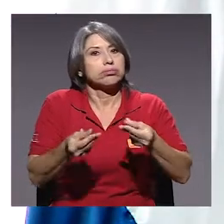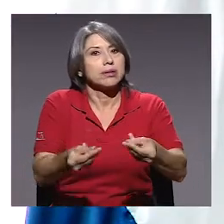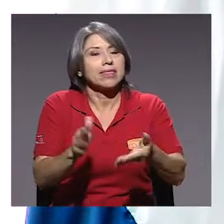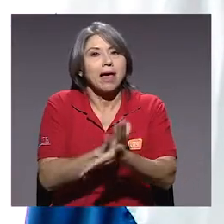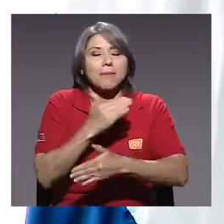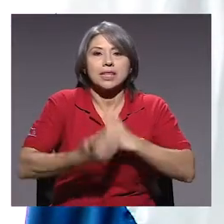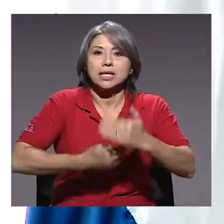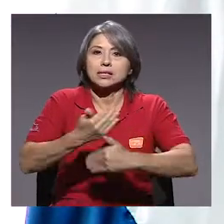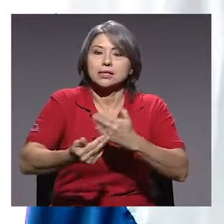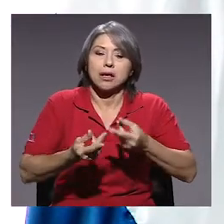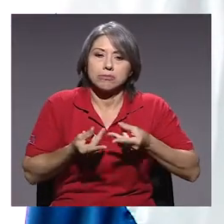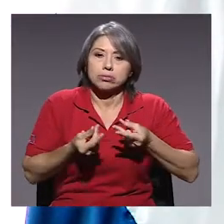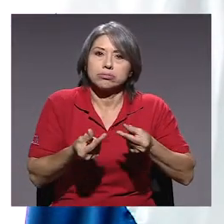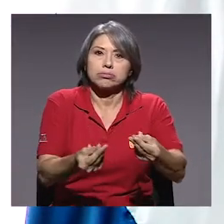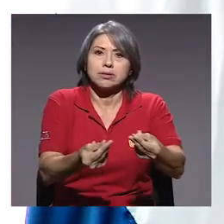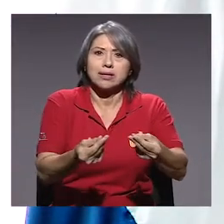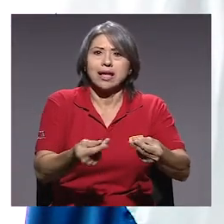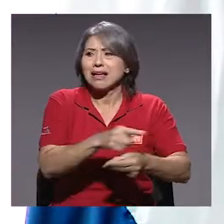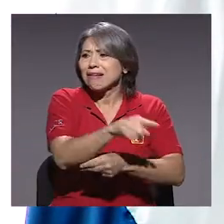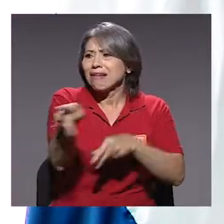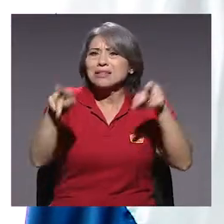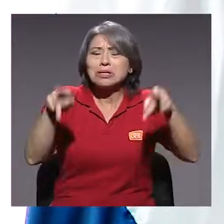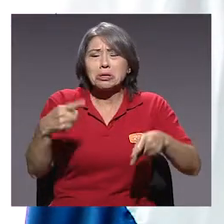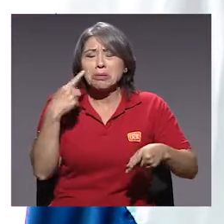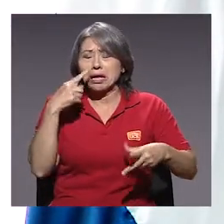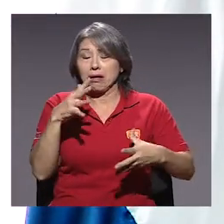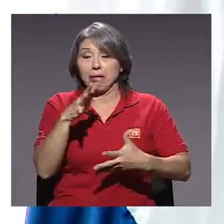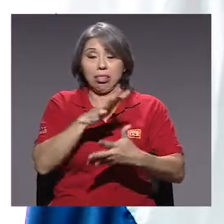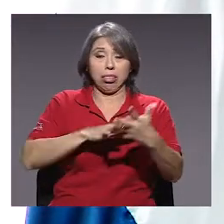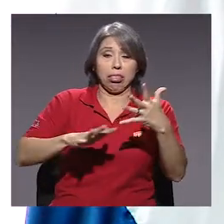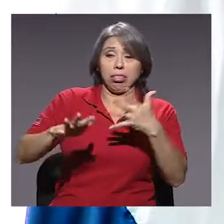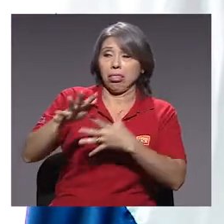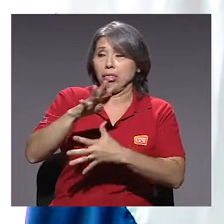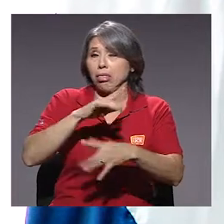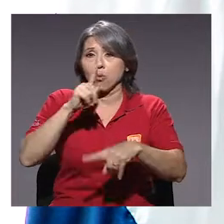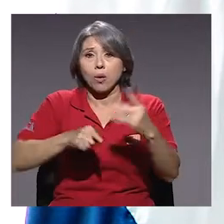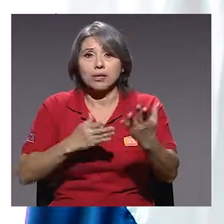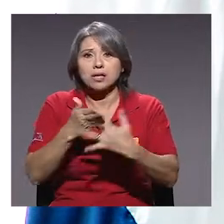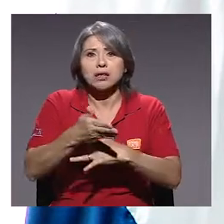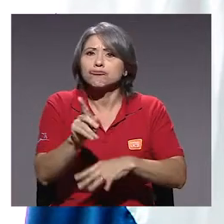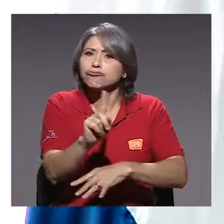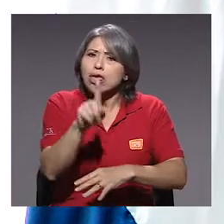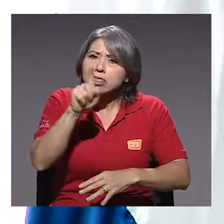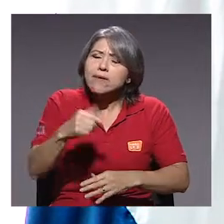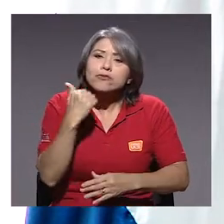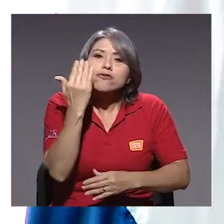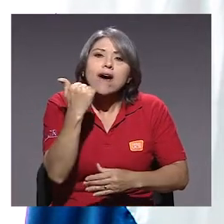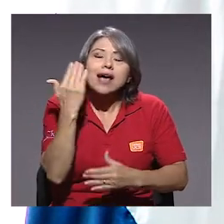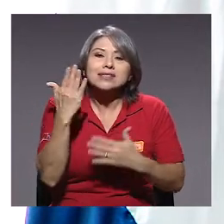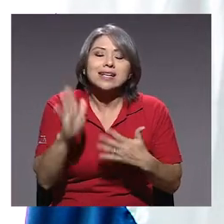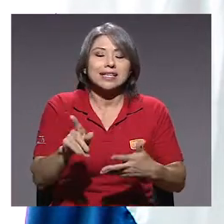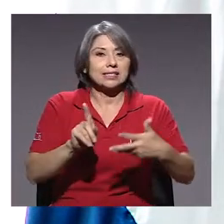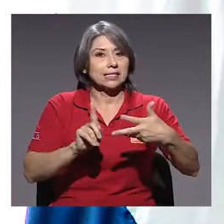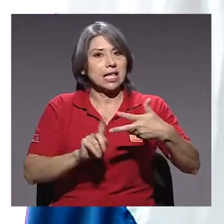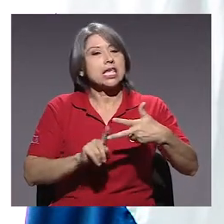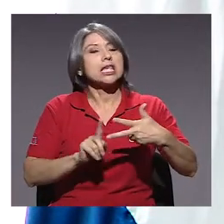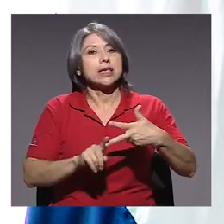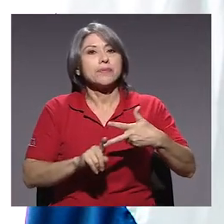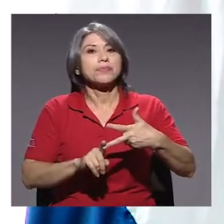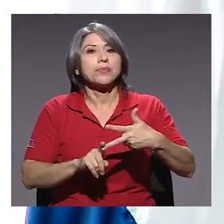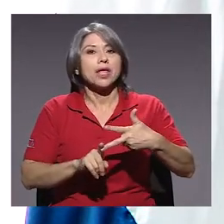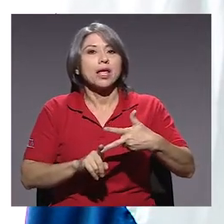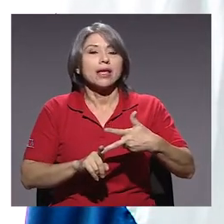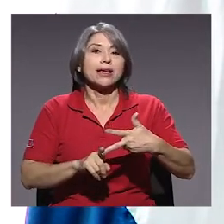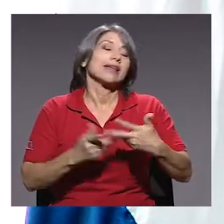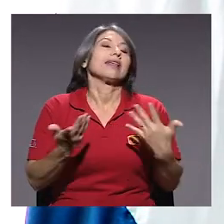agilizar el tema de los trámites, verdad, las personas lo ven muy enredado, muy inaccesible y realmente tenemos que facilitar que esos procesos sean fáciles.